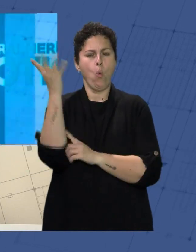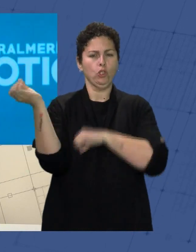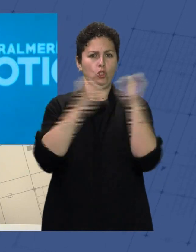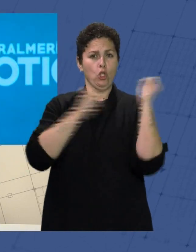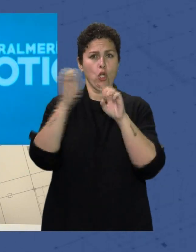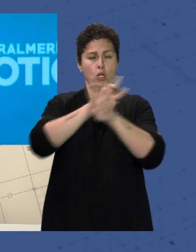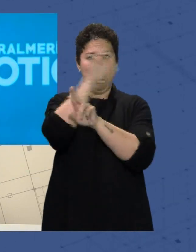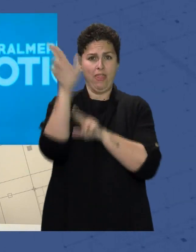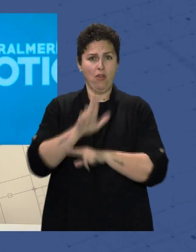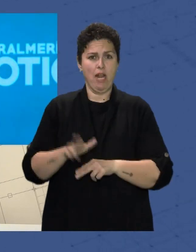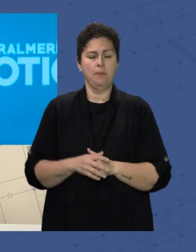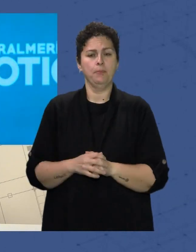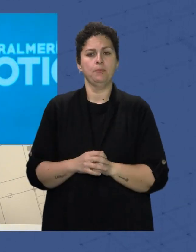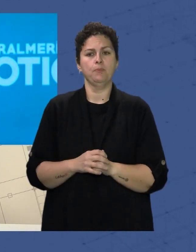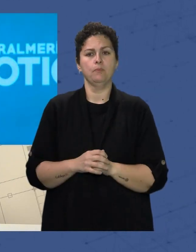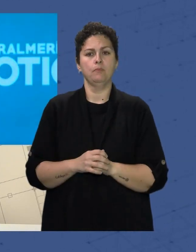De Estela Maris